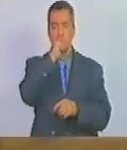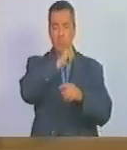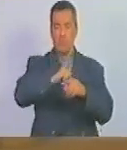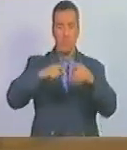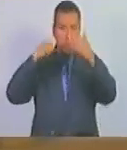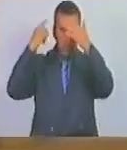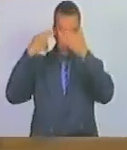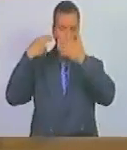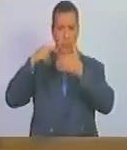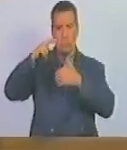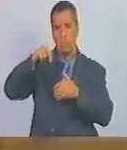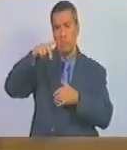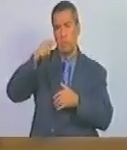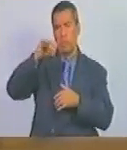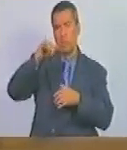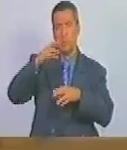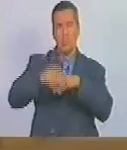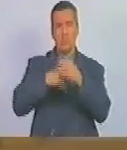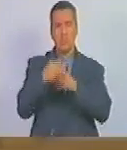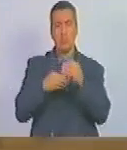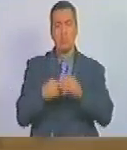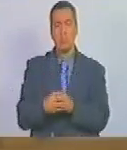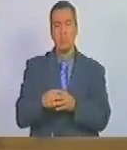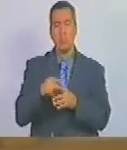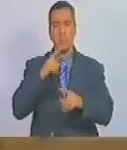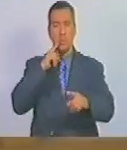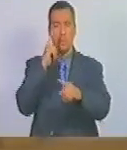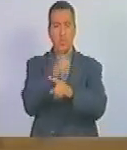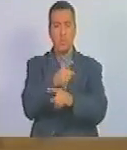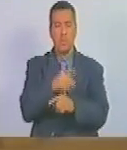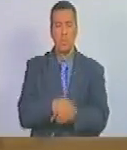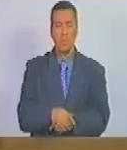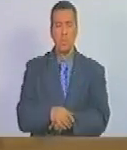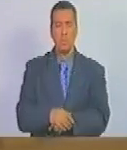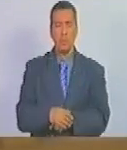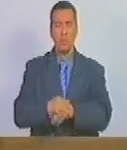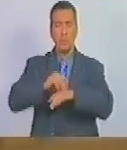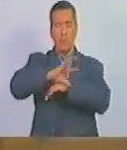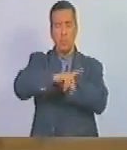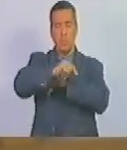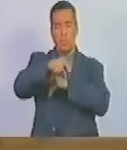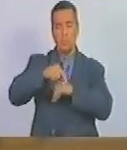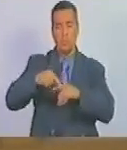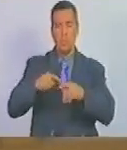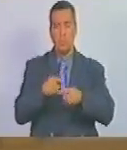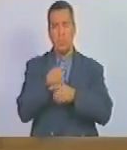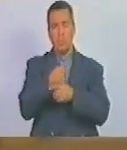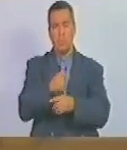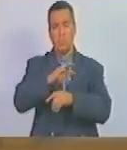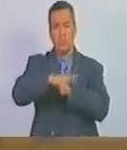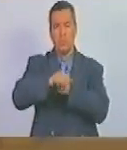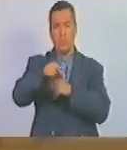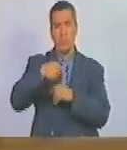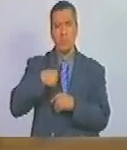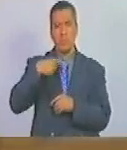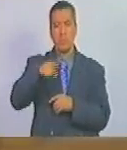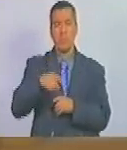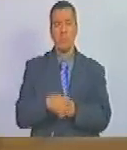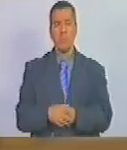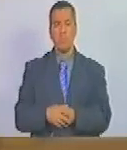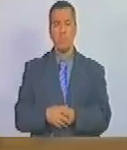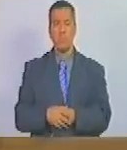Netanyahu está siendo juzgado por corrupción por soborno ese